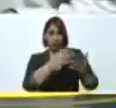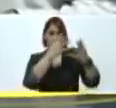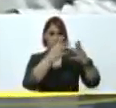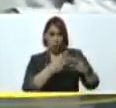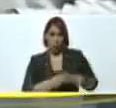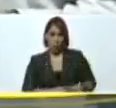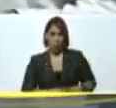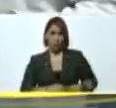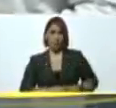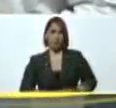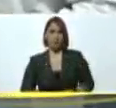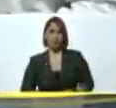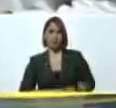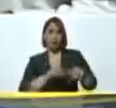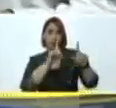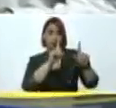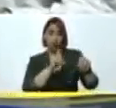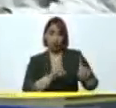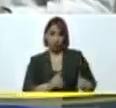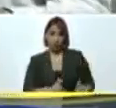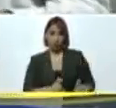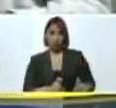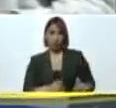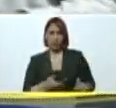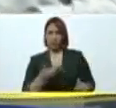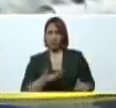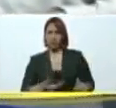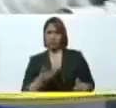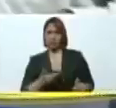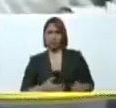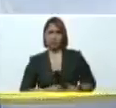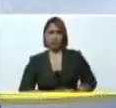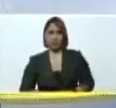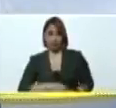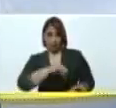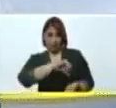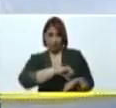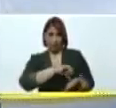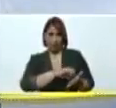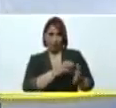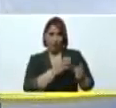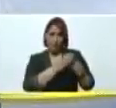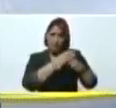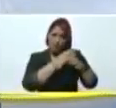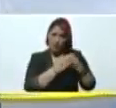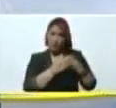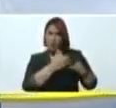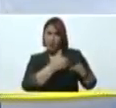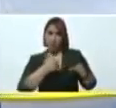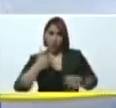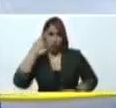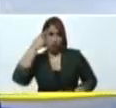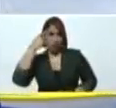la muestra. Fundamentalmente, el núcleo celular queremos saber si tiene